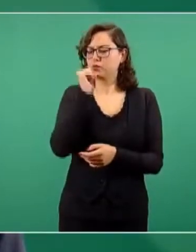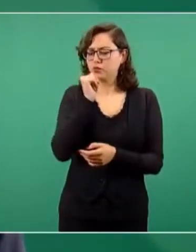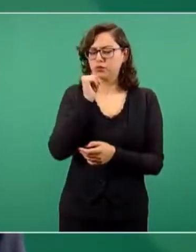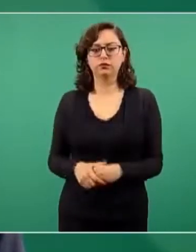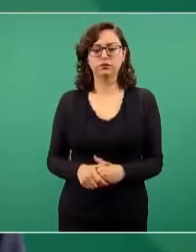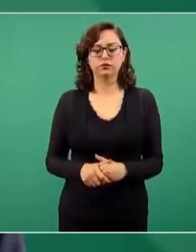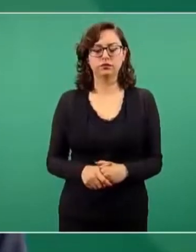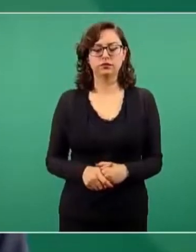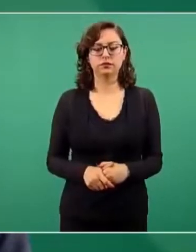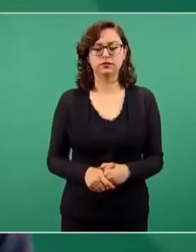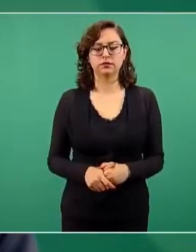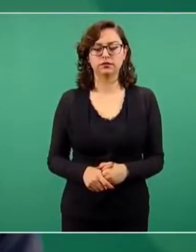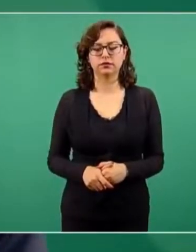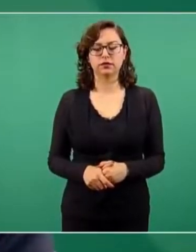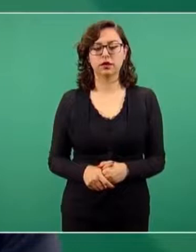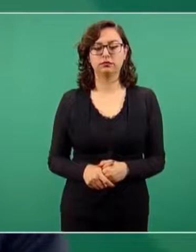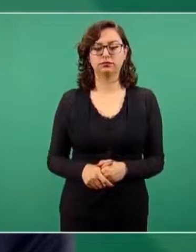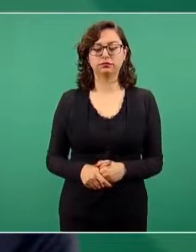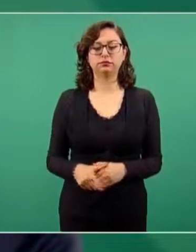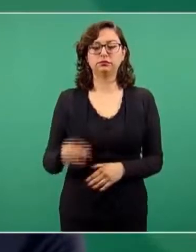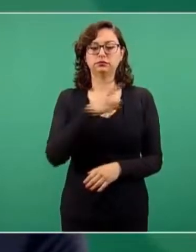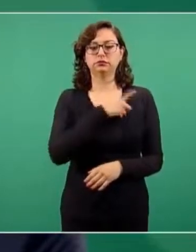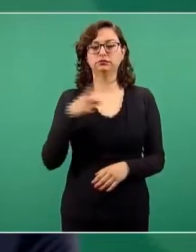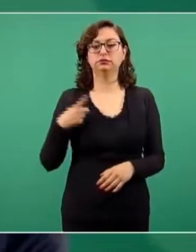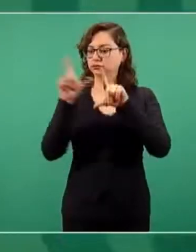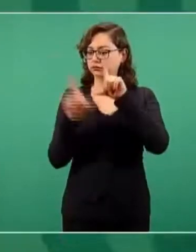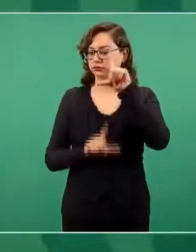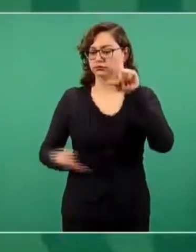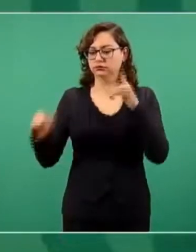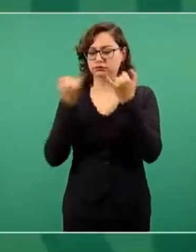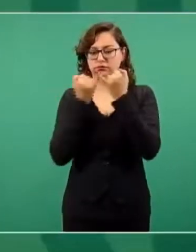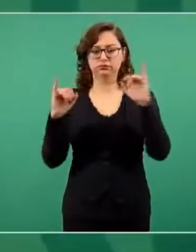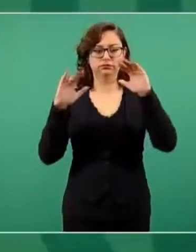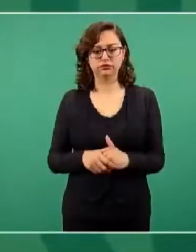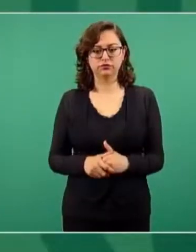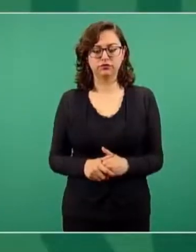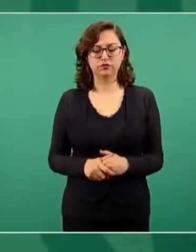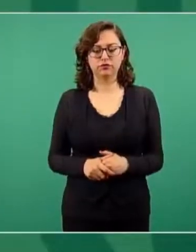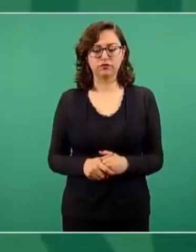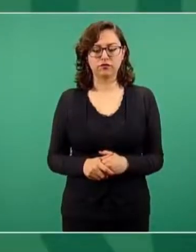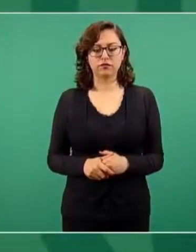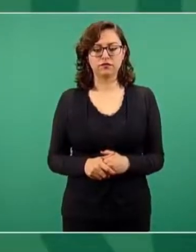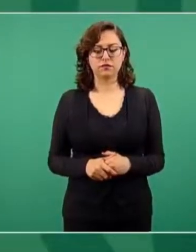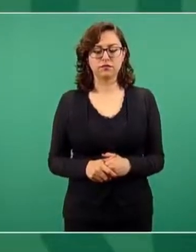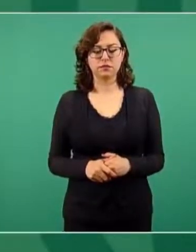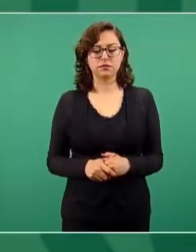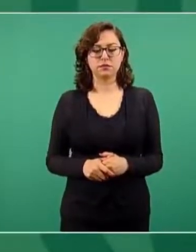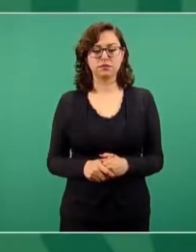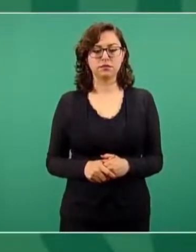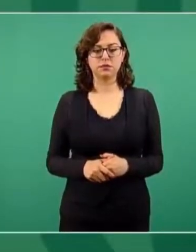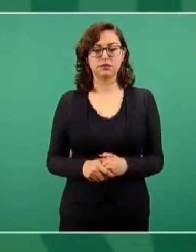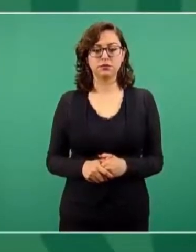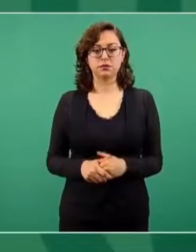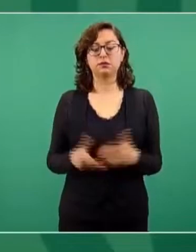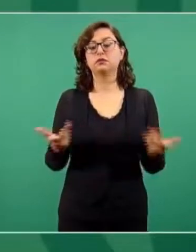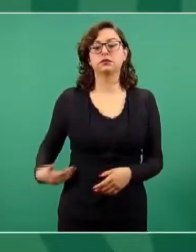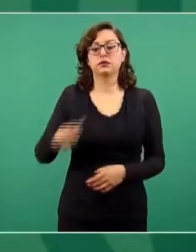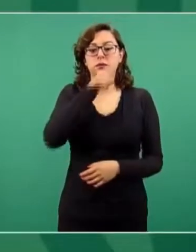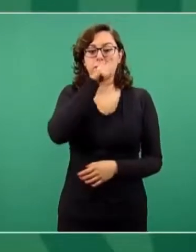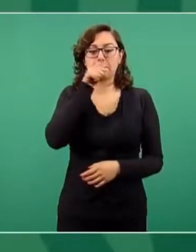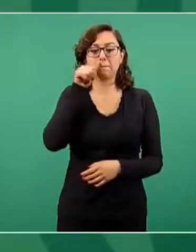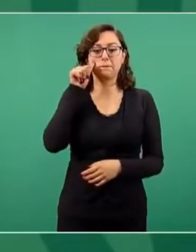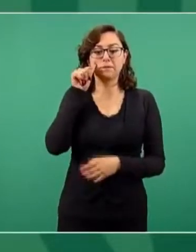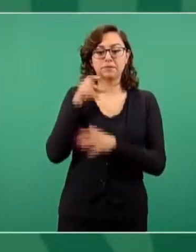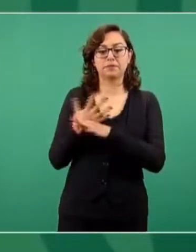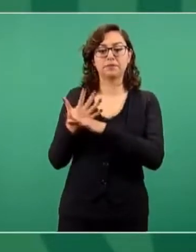de otro país. Tiene que respetarse la soberanía de los pueblos, lo decía con mucha claridad, presidente Juárez.